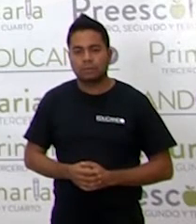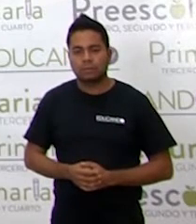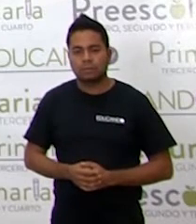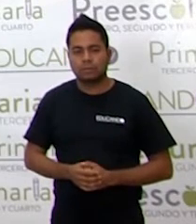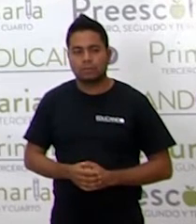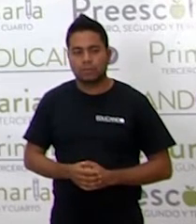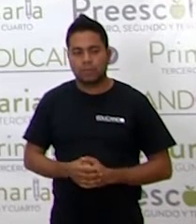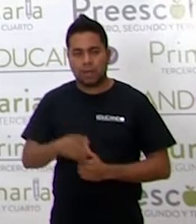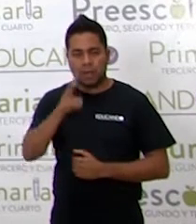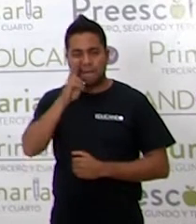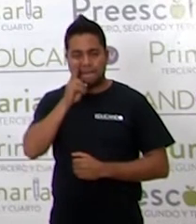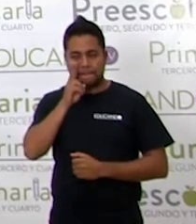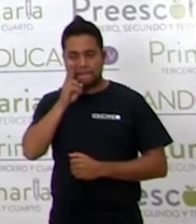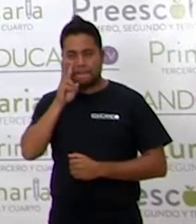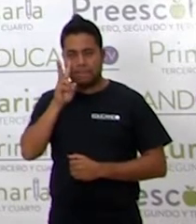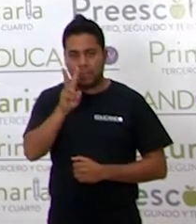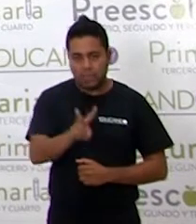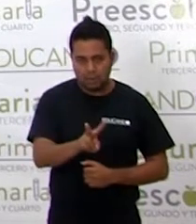Vieron